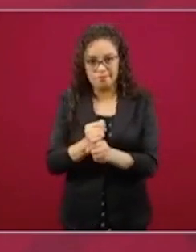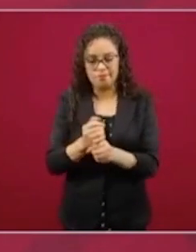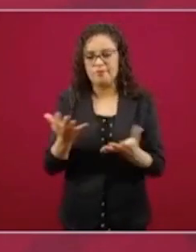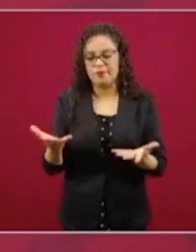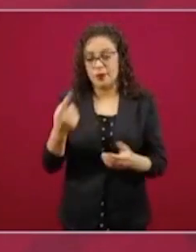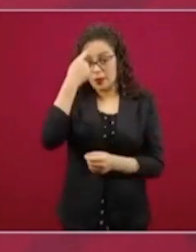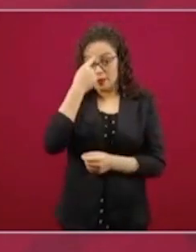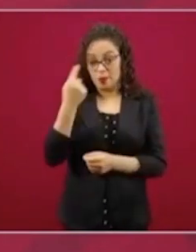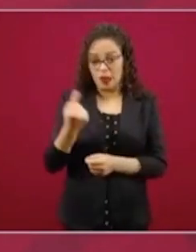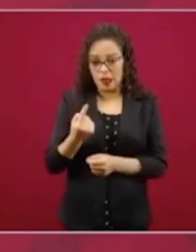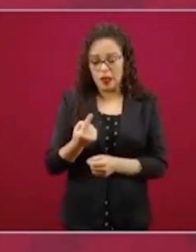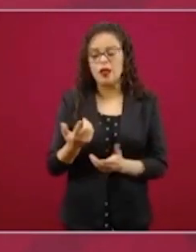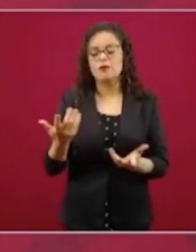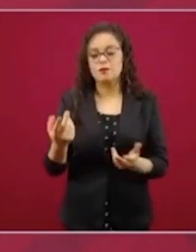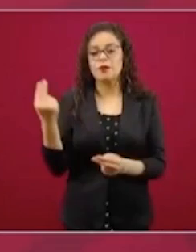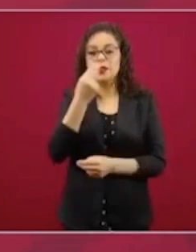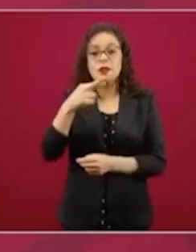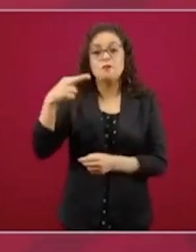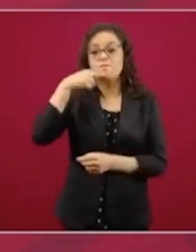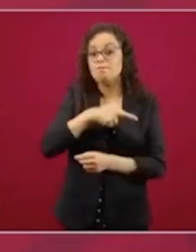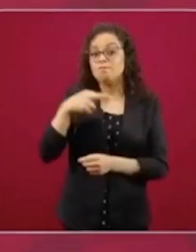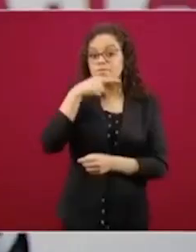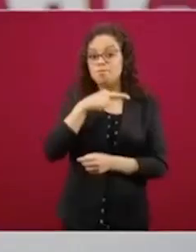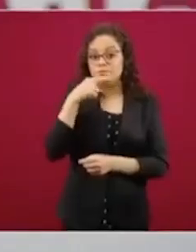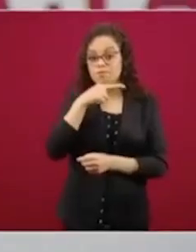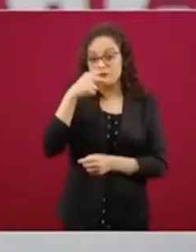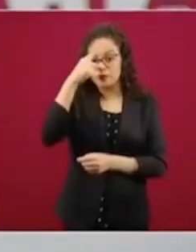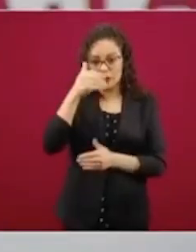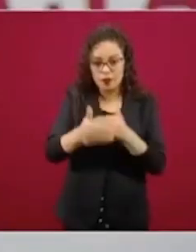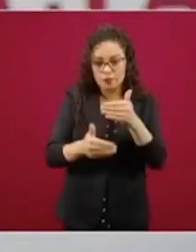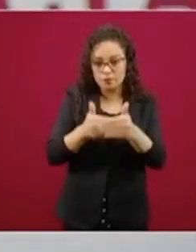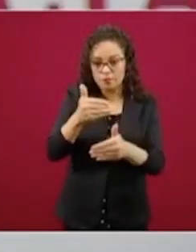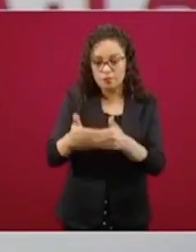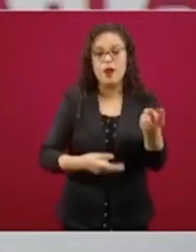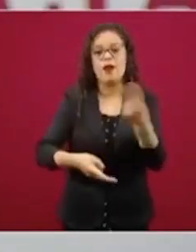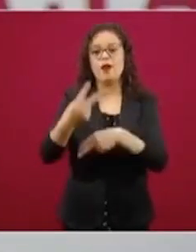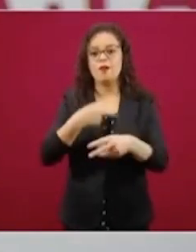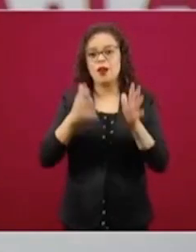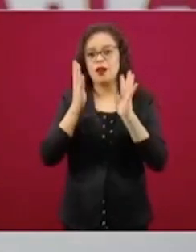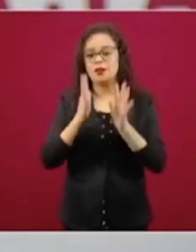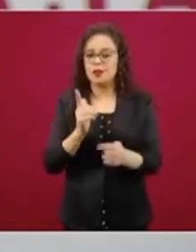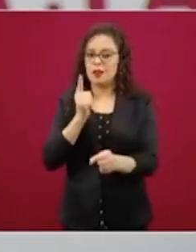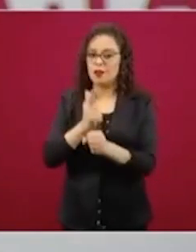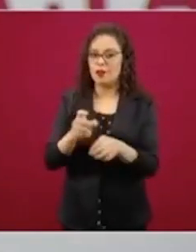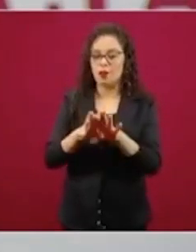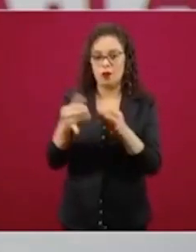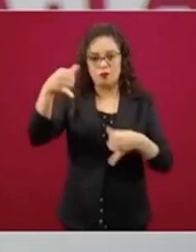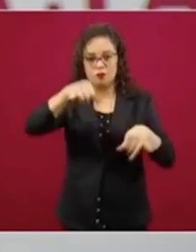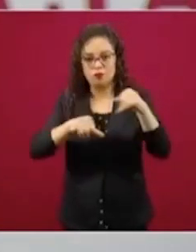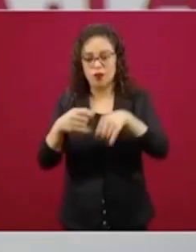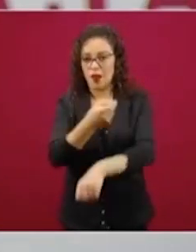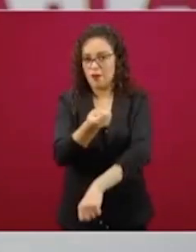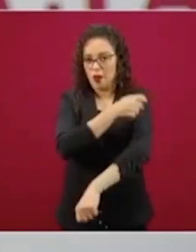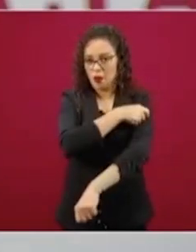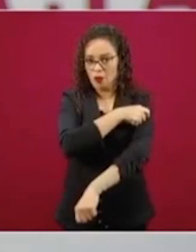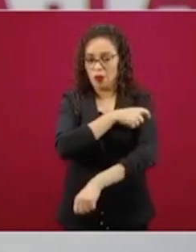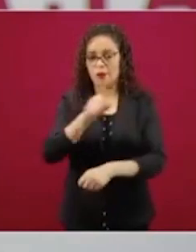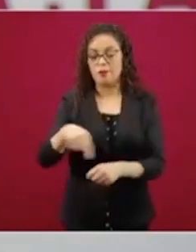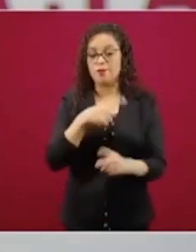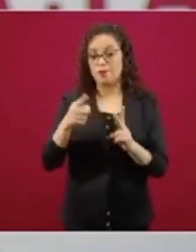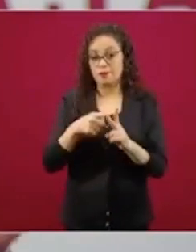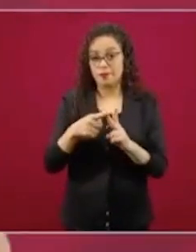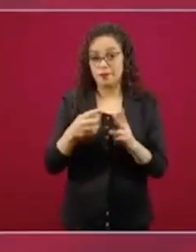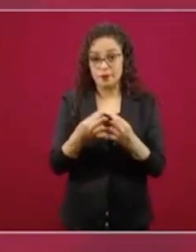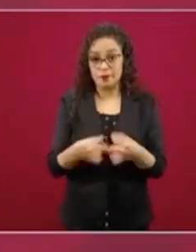llegar primero, lo más pronto posible, al desarrollo de una vacuna. Segundo, igualmente importante, que sea de